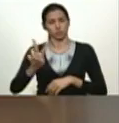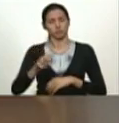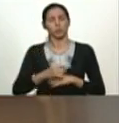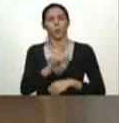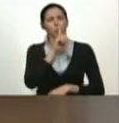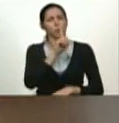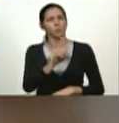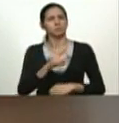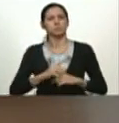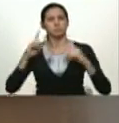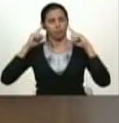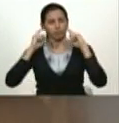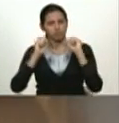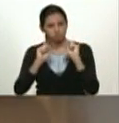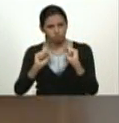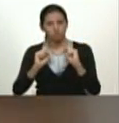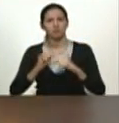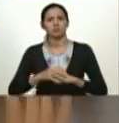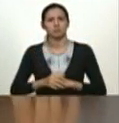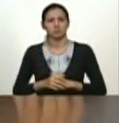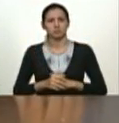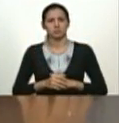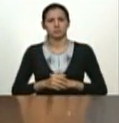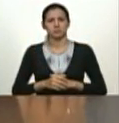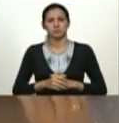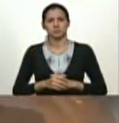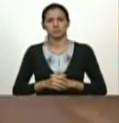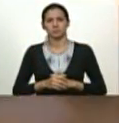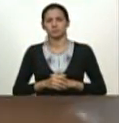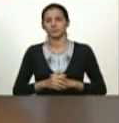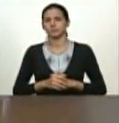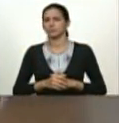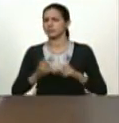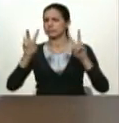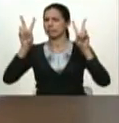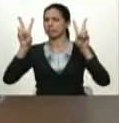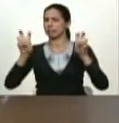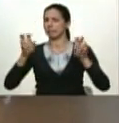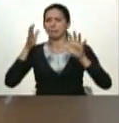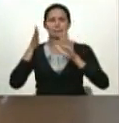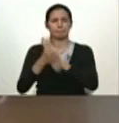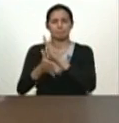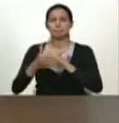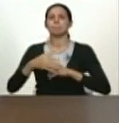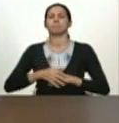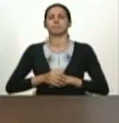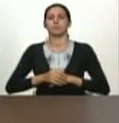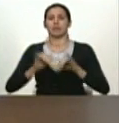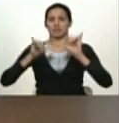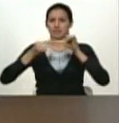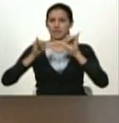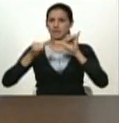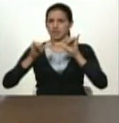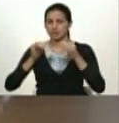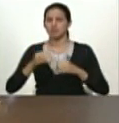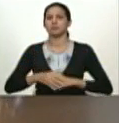de ellos profesional en todo el área que tiene que ver con la ingeniería vinculada